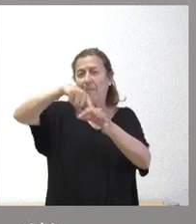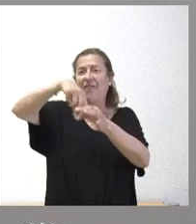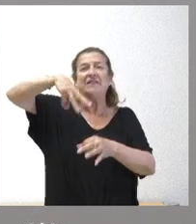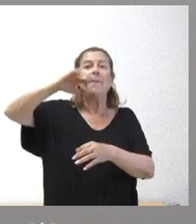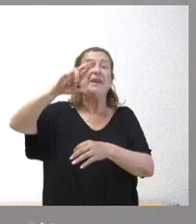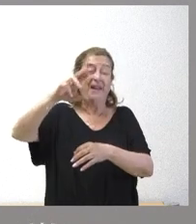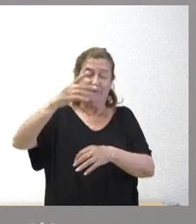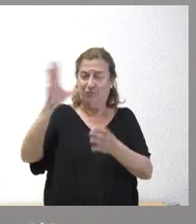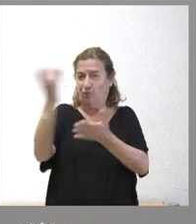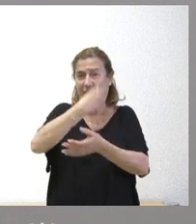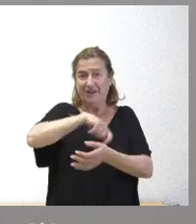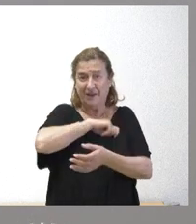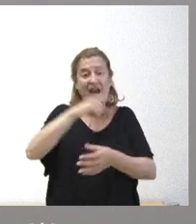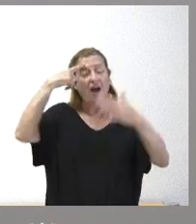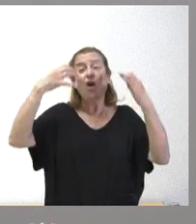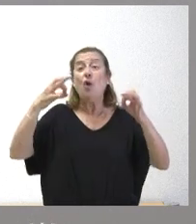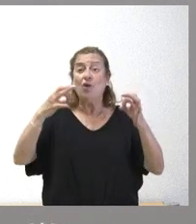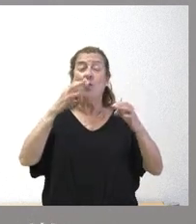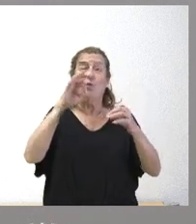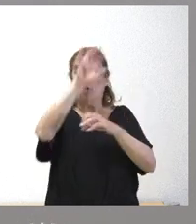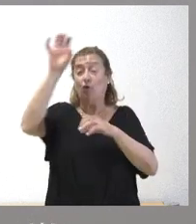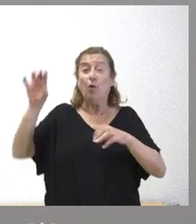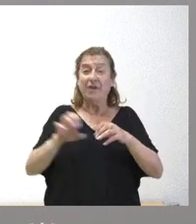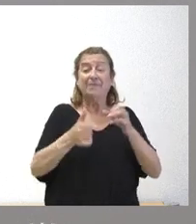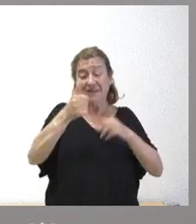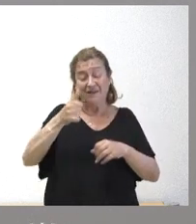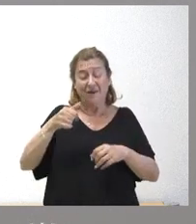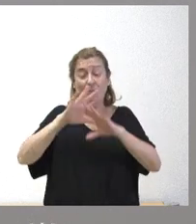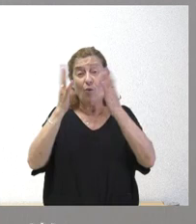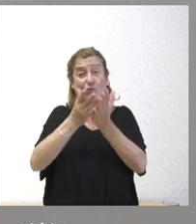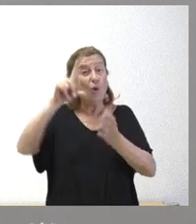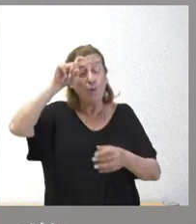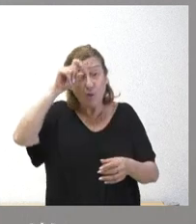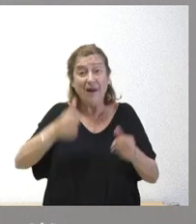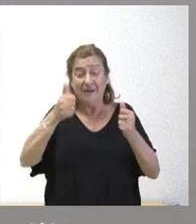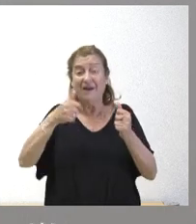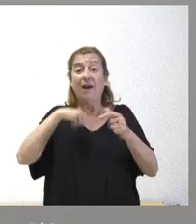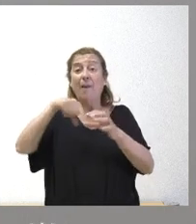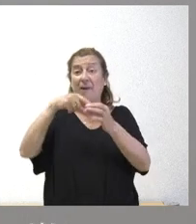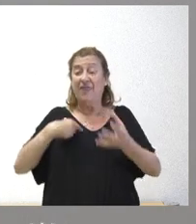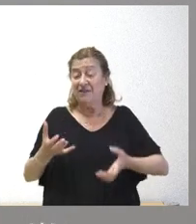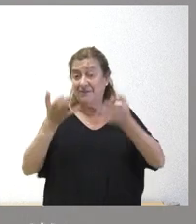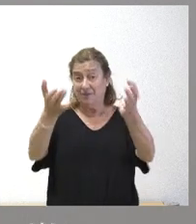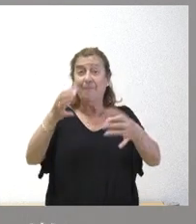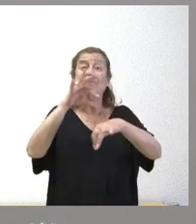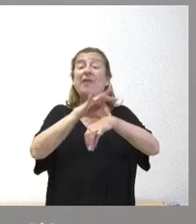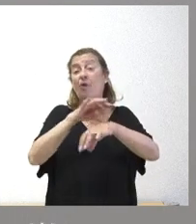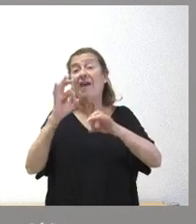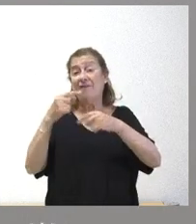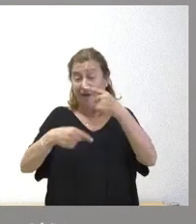territorio. Lógicamente, las comunidades autónomas que tenemos más mundo rural y las comunidades autónomas que tenemos más plazas ofertadas en medicina de familia